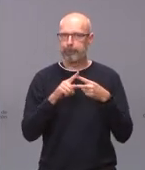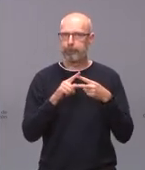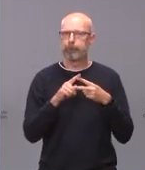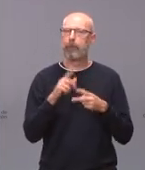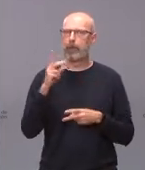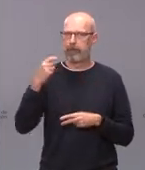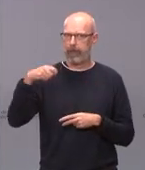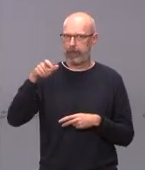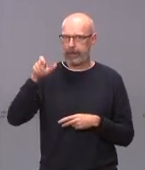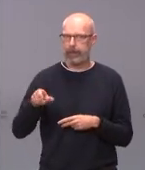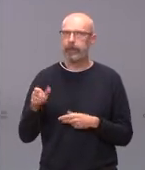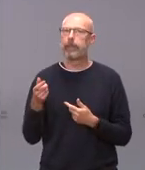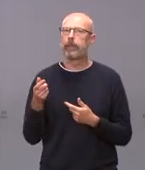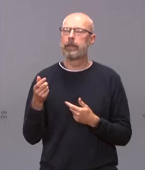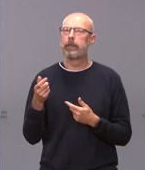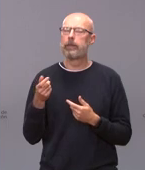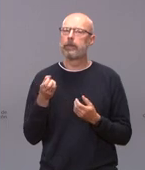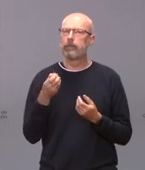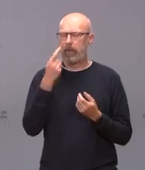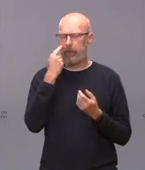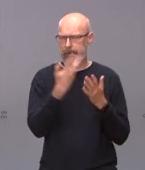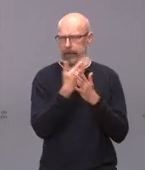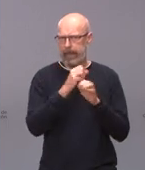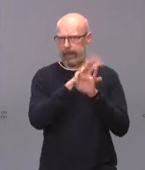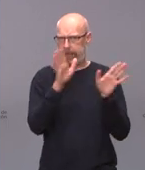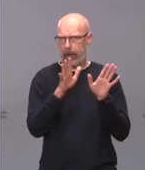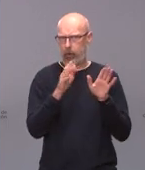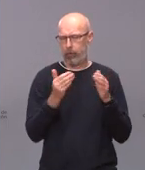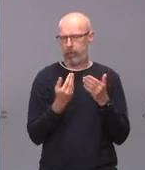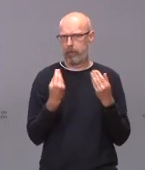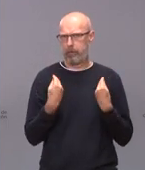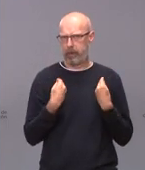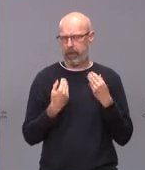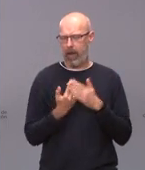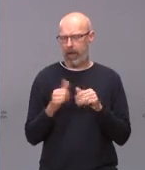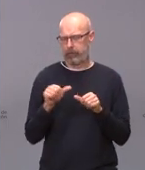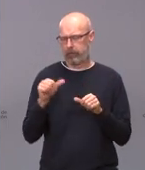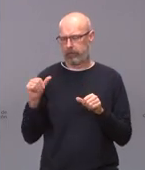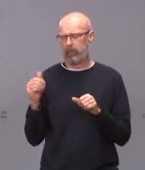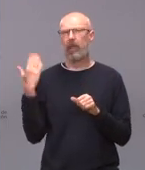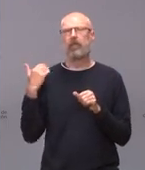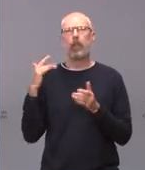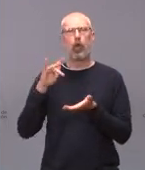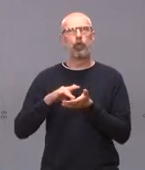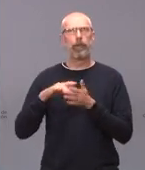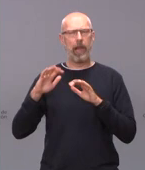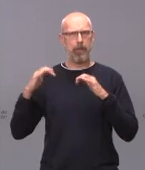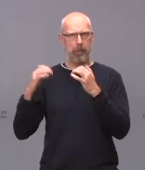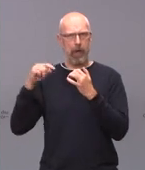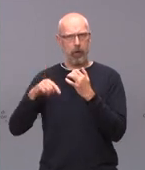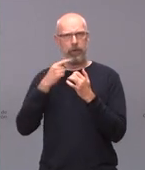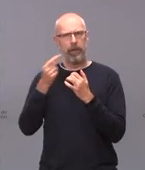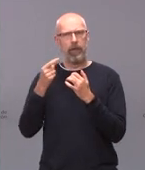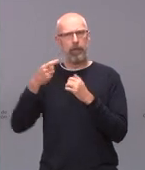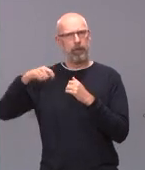Vicepresidente, para aclarar un poco lo que hemos vivido estos días en el pleno el otro día se habló del presidente habló